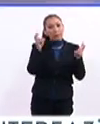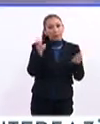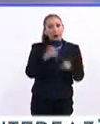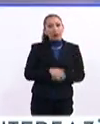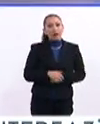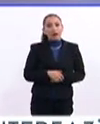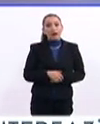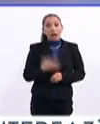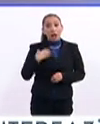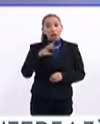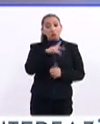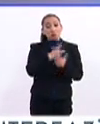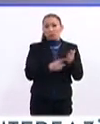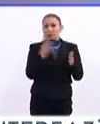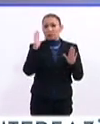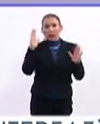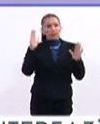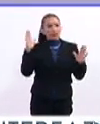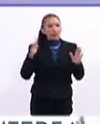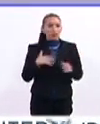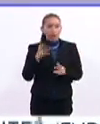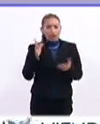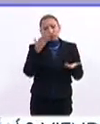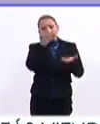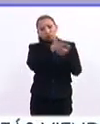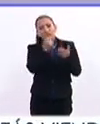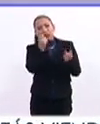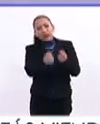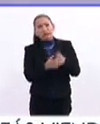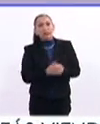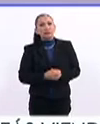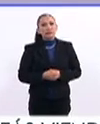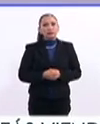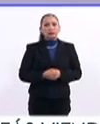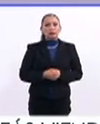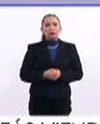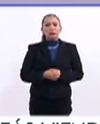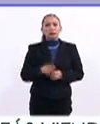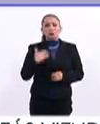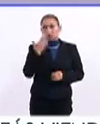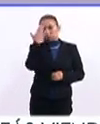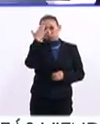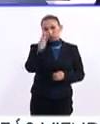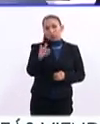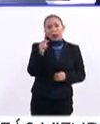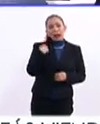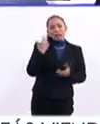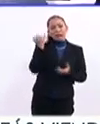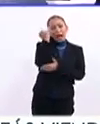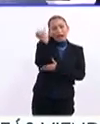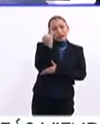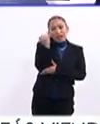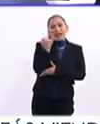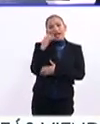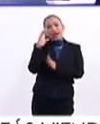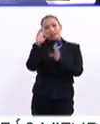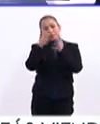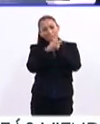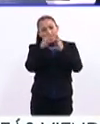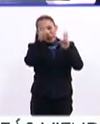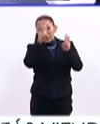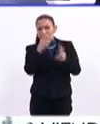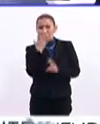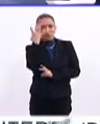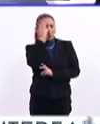y pues ahora hay programas la verdad maravillosos también, hay que acercarnos a ellos, a veces no los conocemos, el de preescolar, la currícula que hicieron